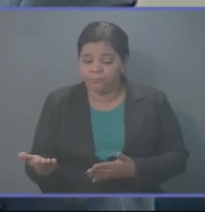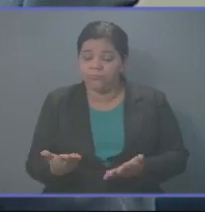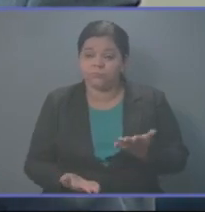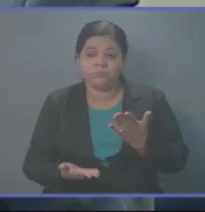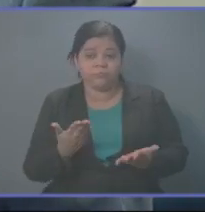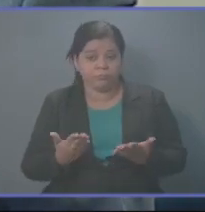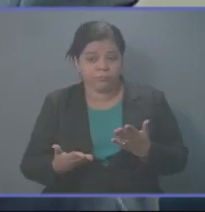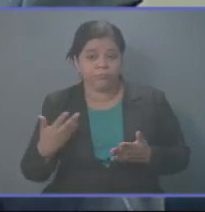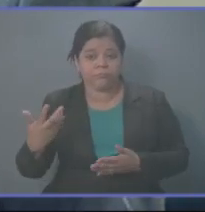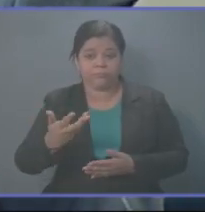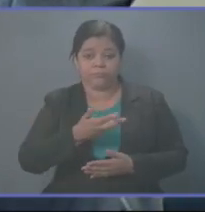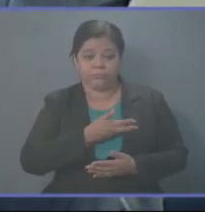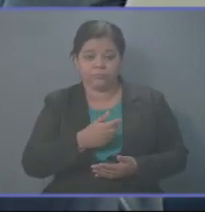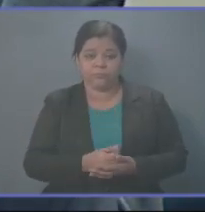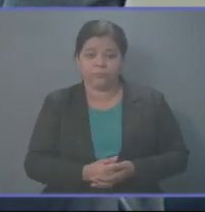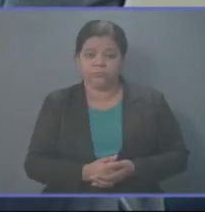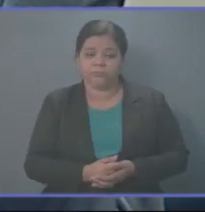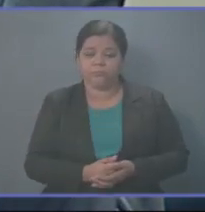que